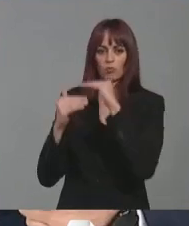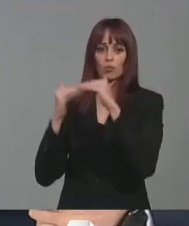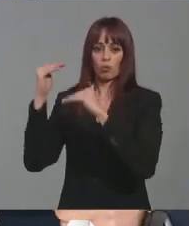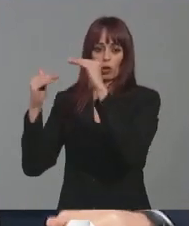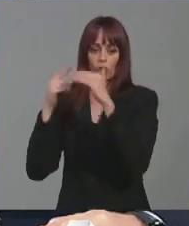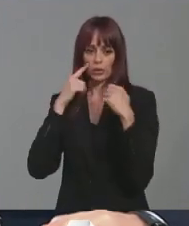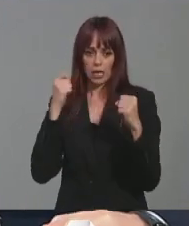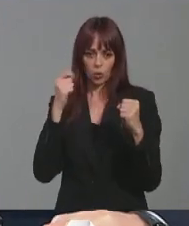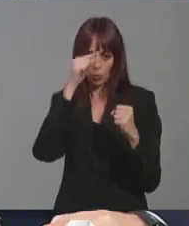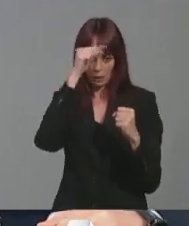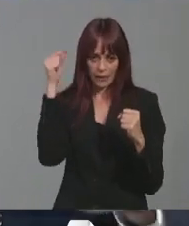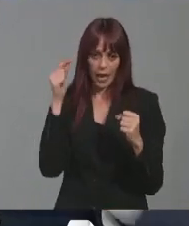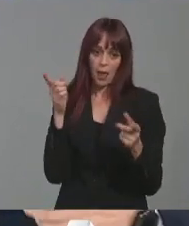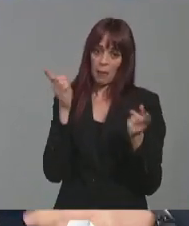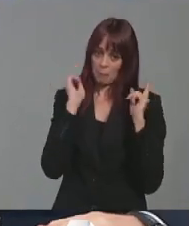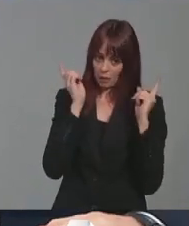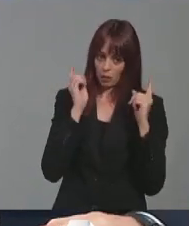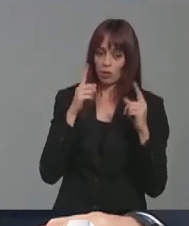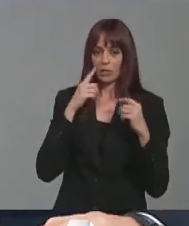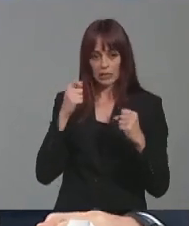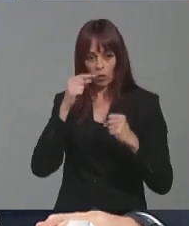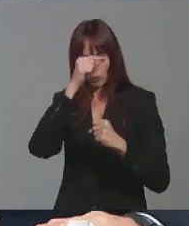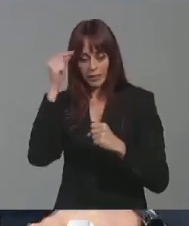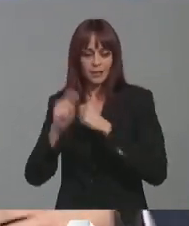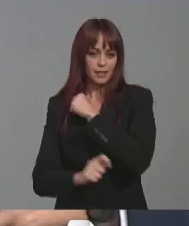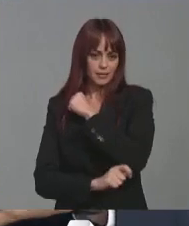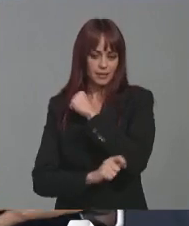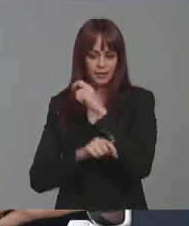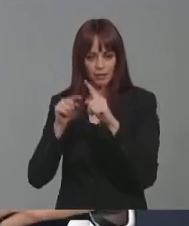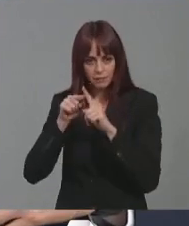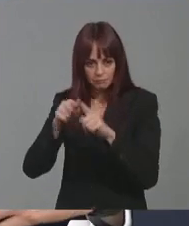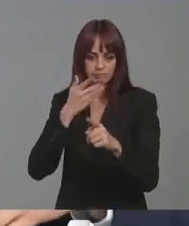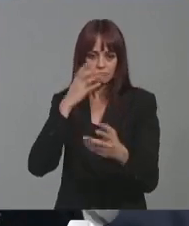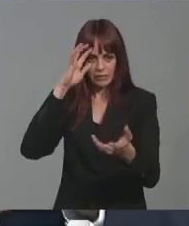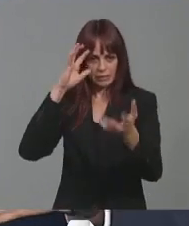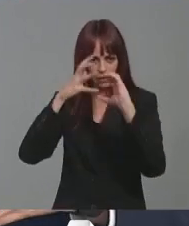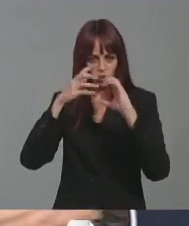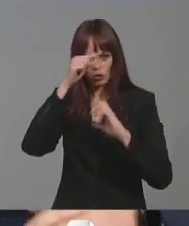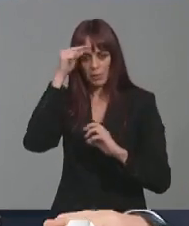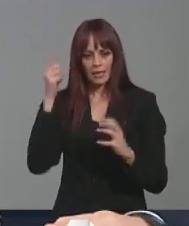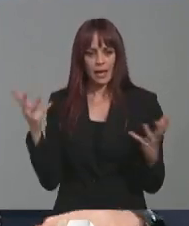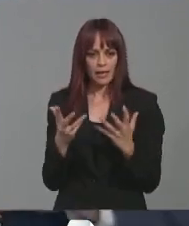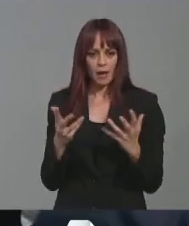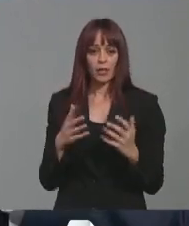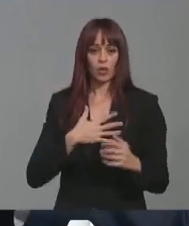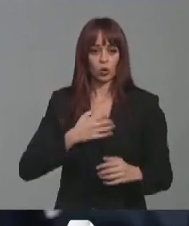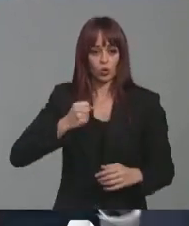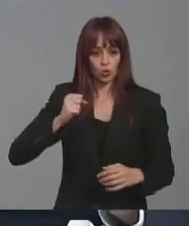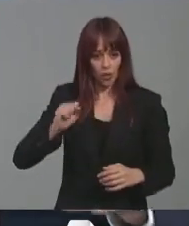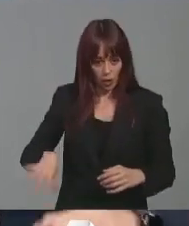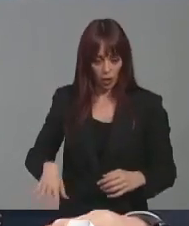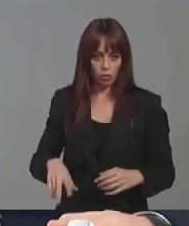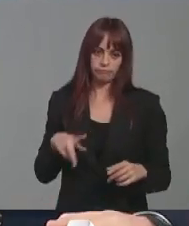mental, la prevención de la enfermedad mental, pero también otras estrategias dirigidas pues al trastorno mental grave, a la prevención del suicidio o la